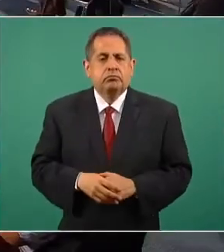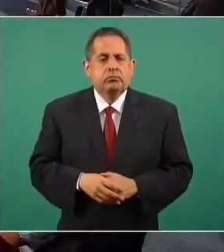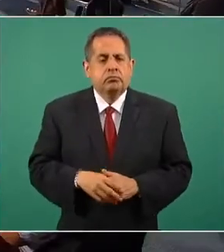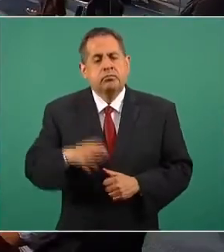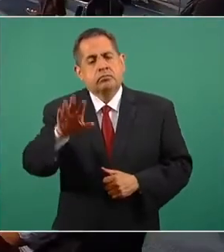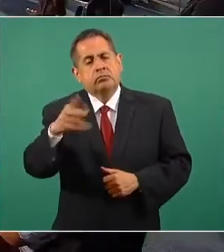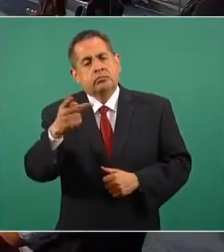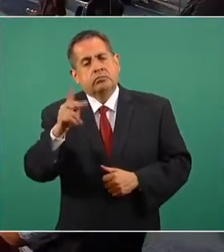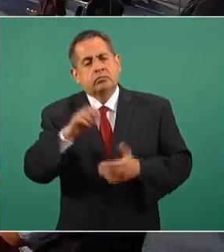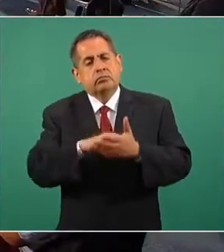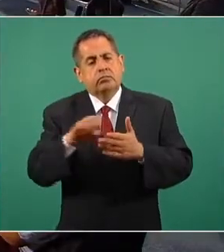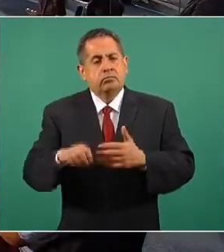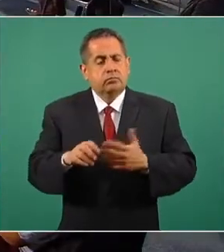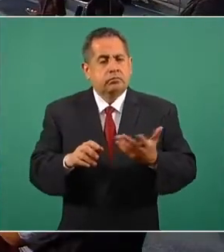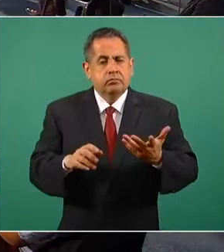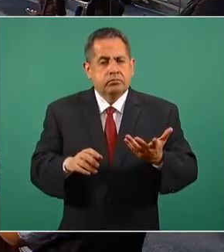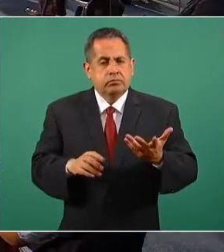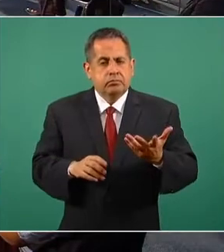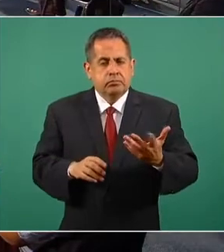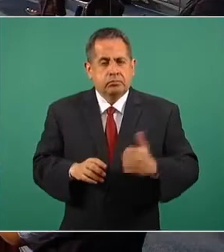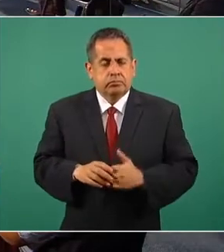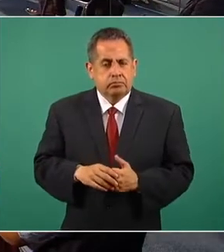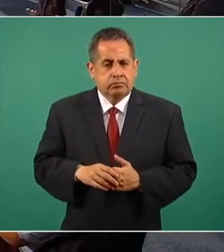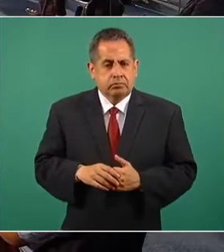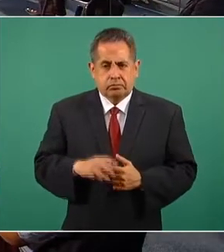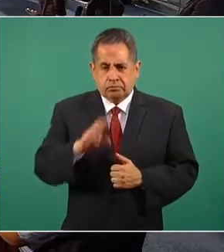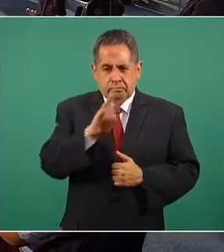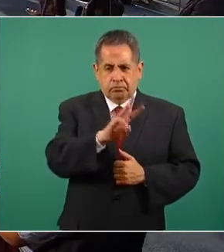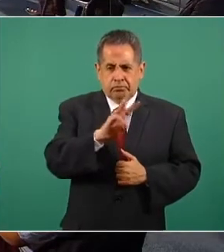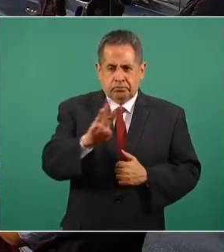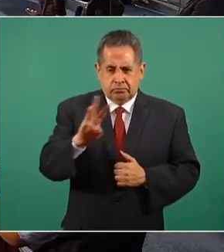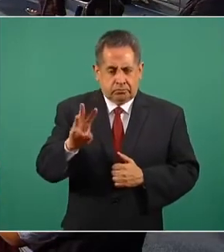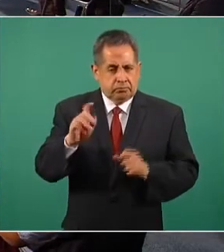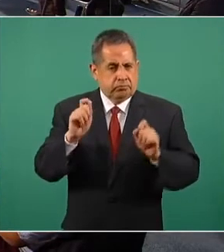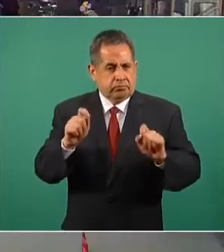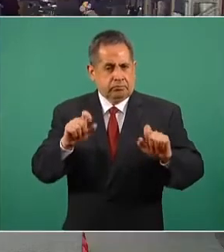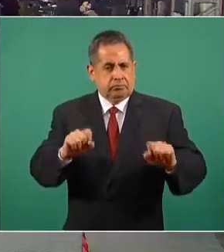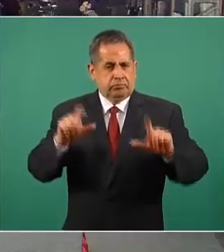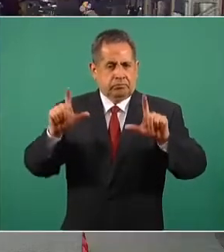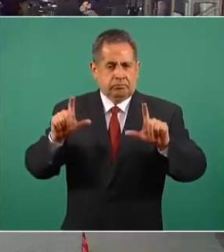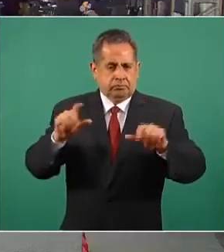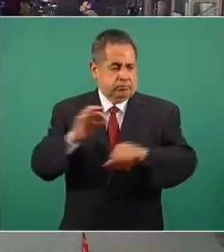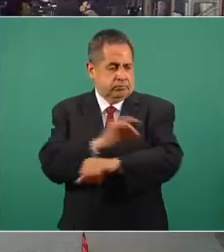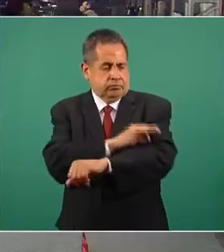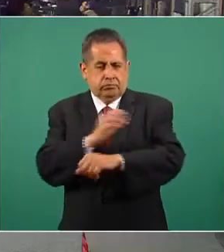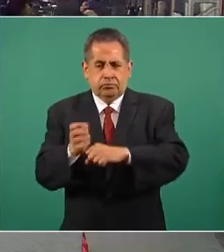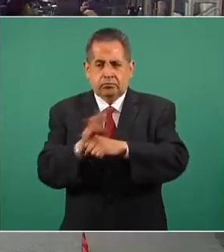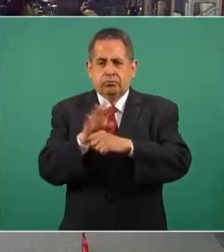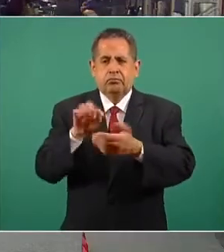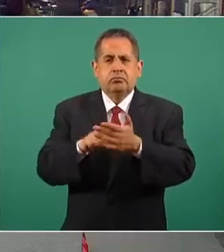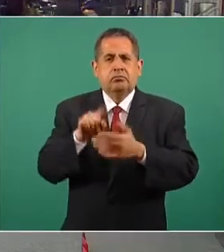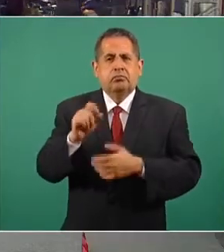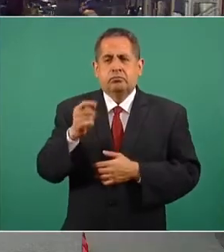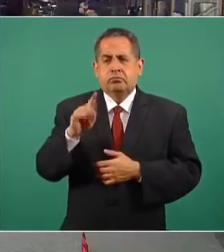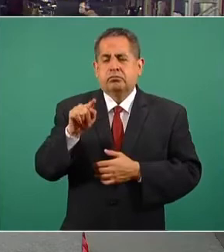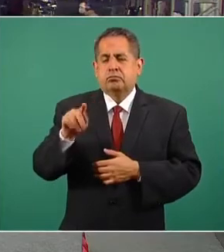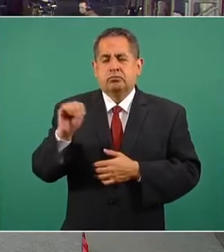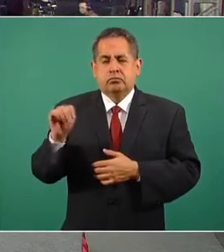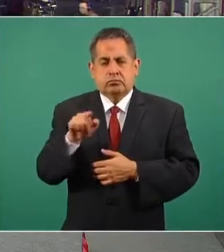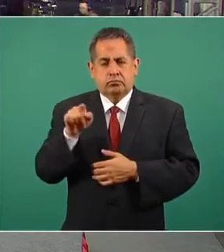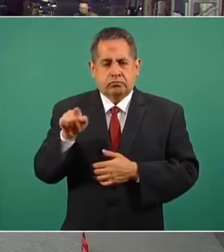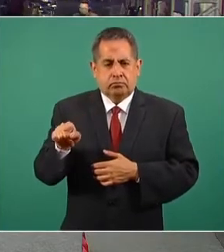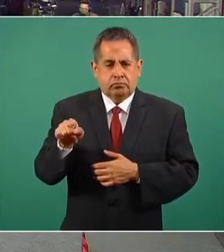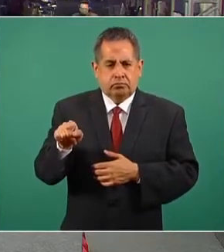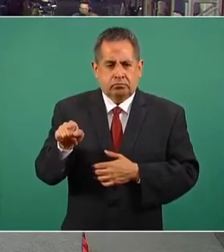ejemplo, ya hay un sitio web que es vacunascovid.gov.mx.